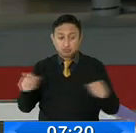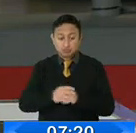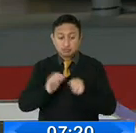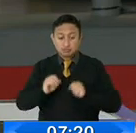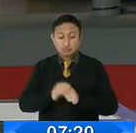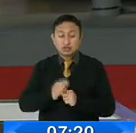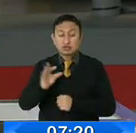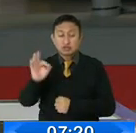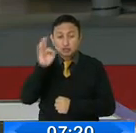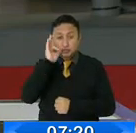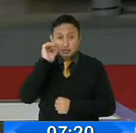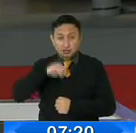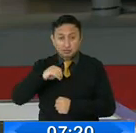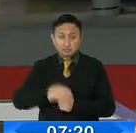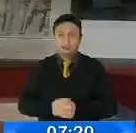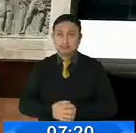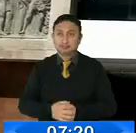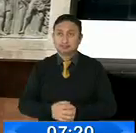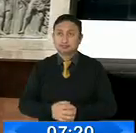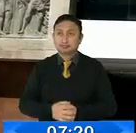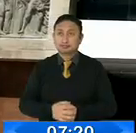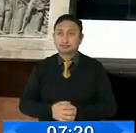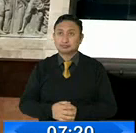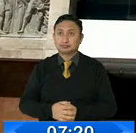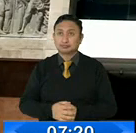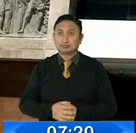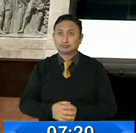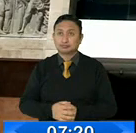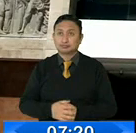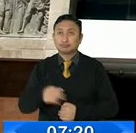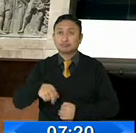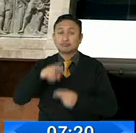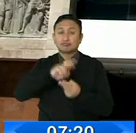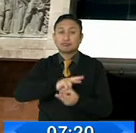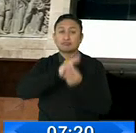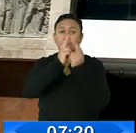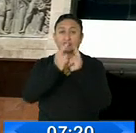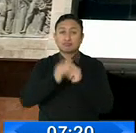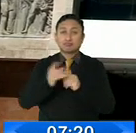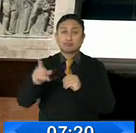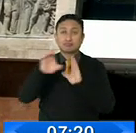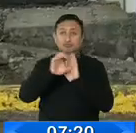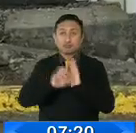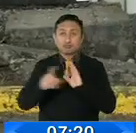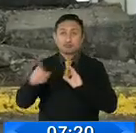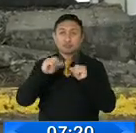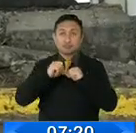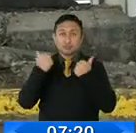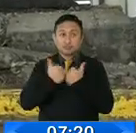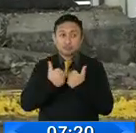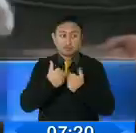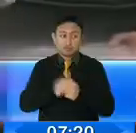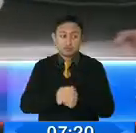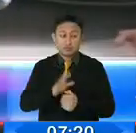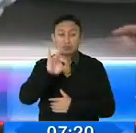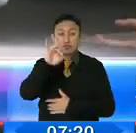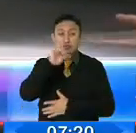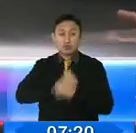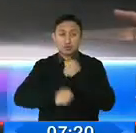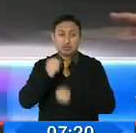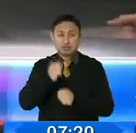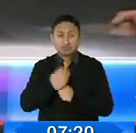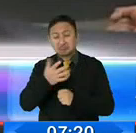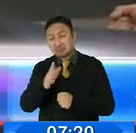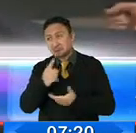cannabis medicinal. Veamos. Las reformas al Código de Salud llevan tratándose en la Asamblea por casi ocho años.